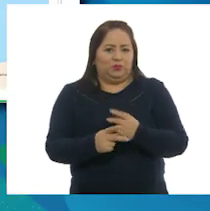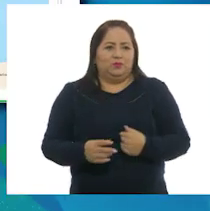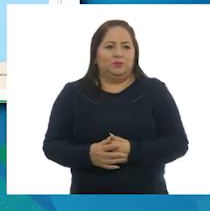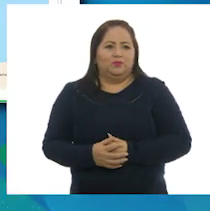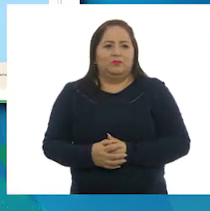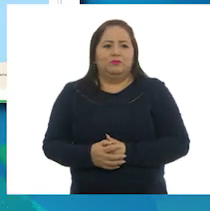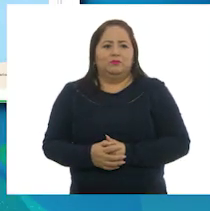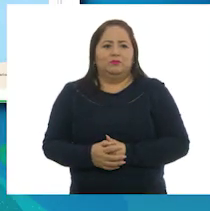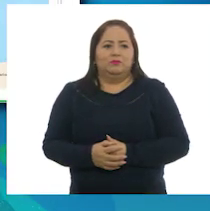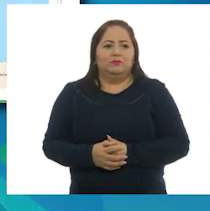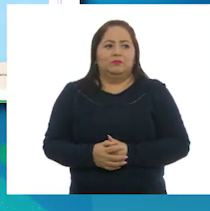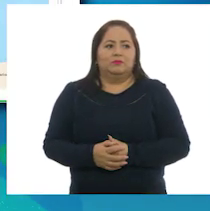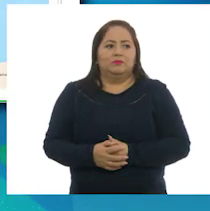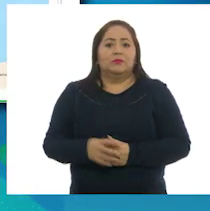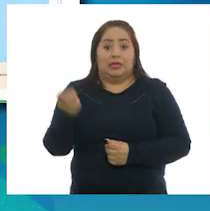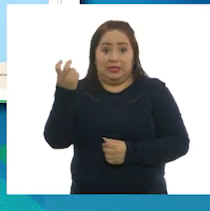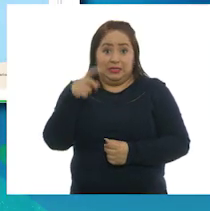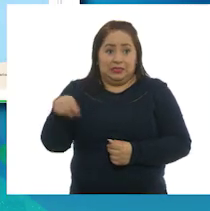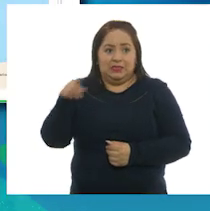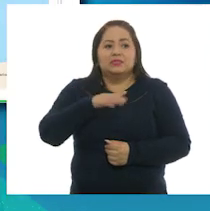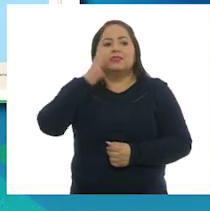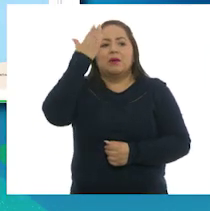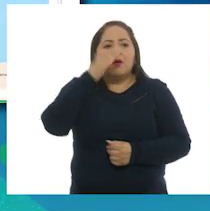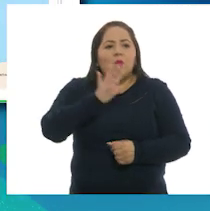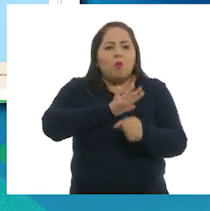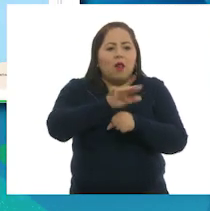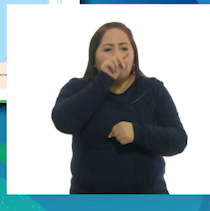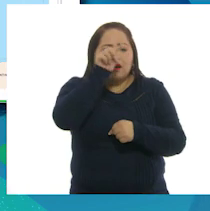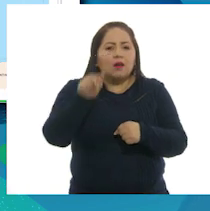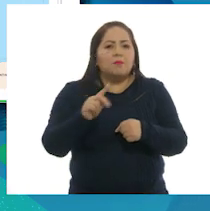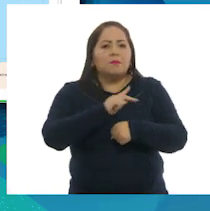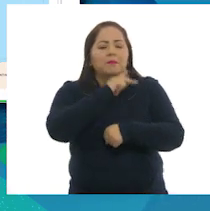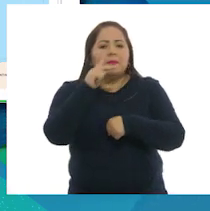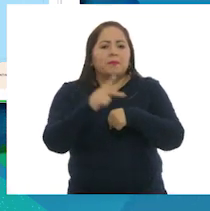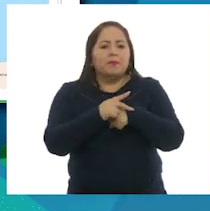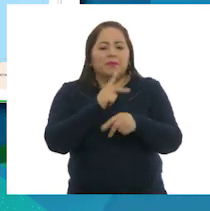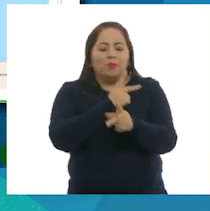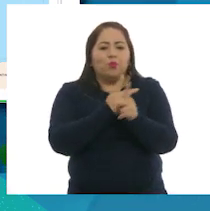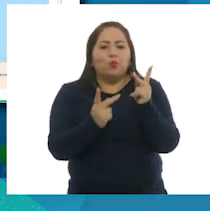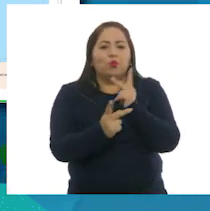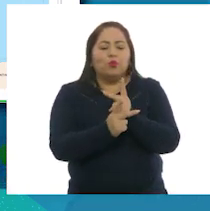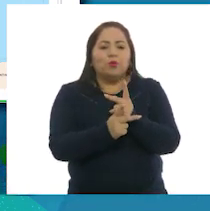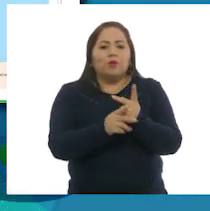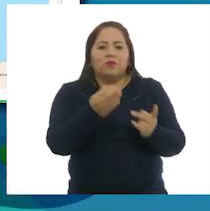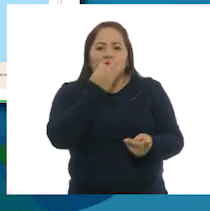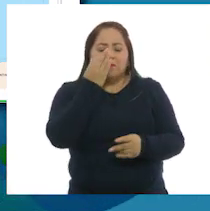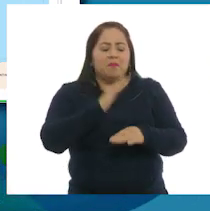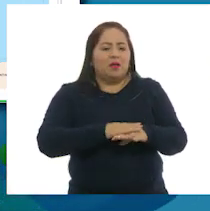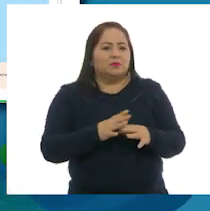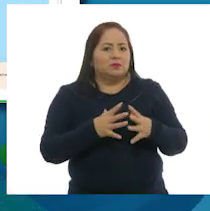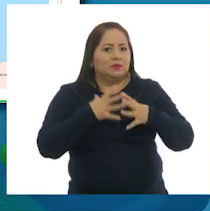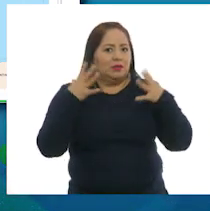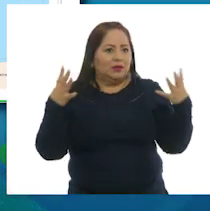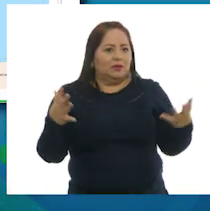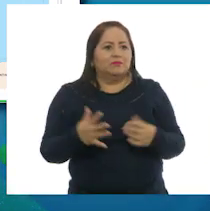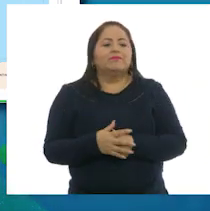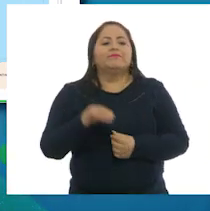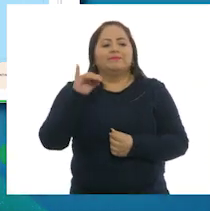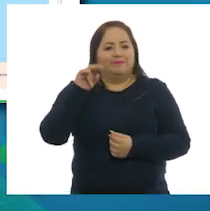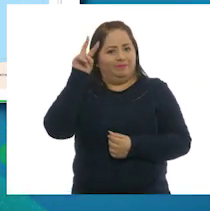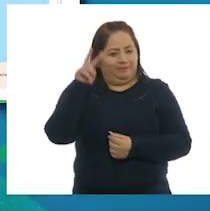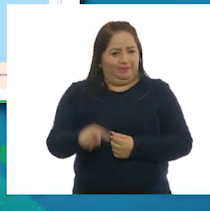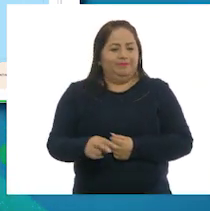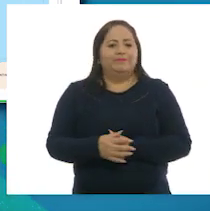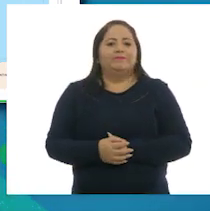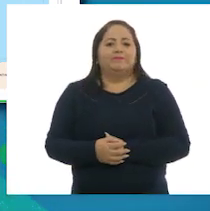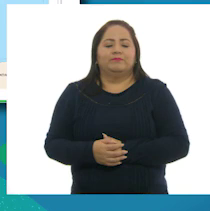Súper. Y con ello, sabremos en qué entidades de nuestro país la producción forestal es más alta. Efectivamente,